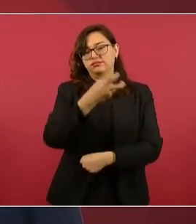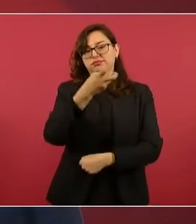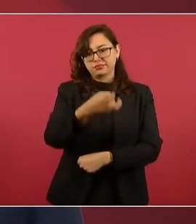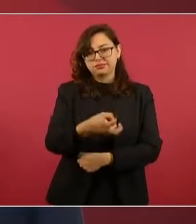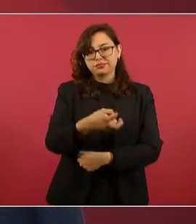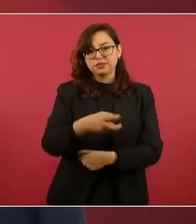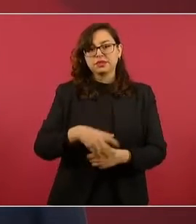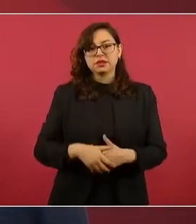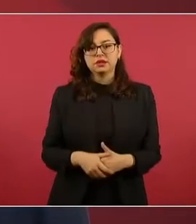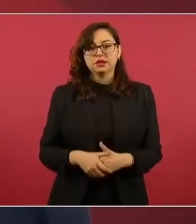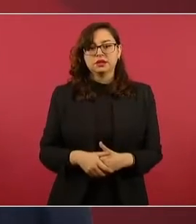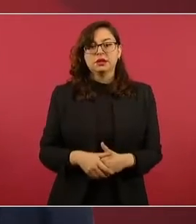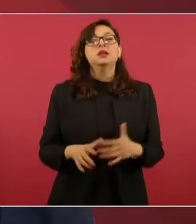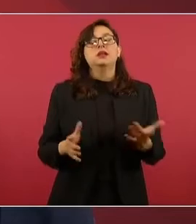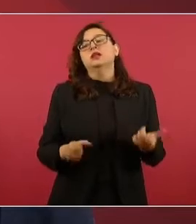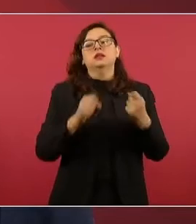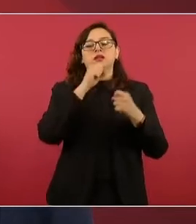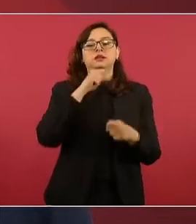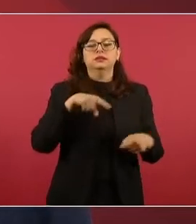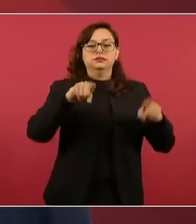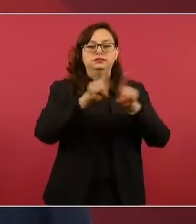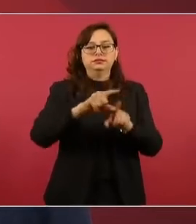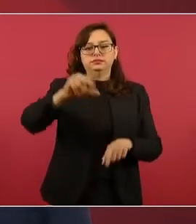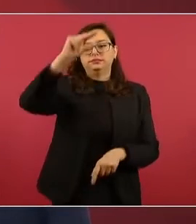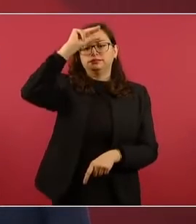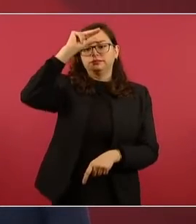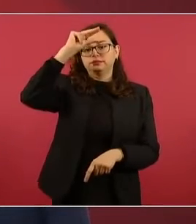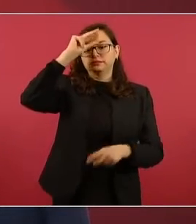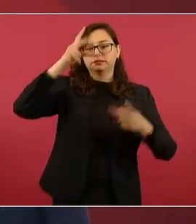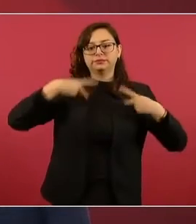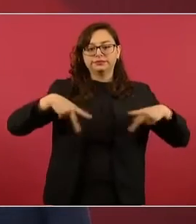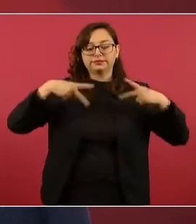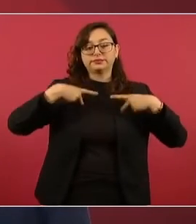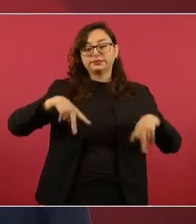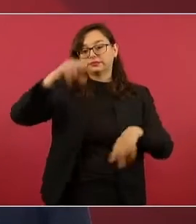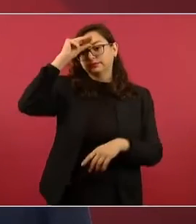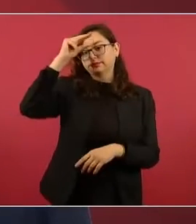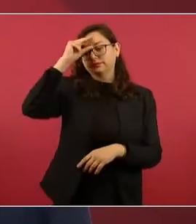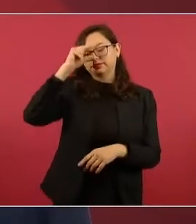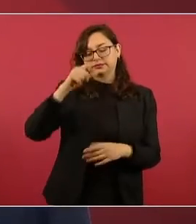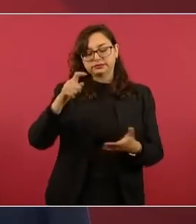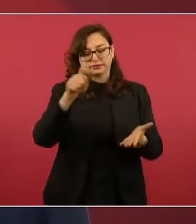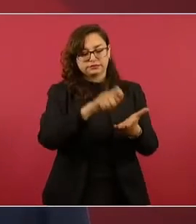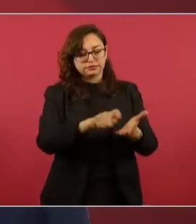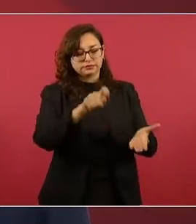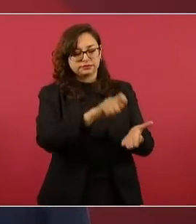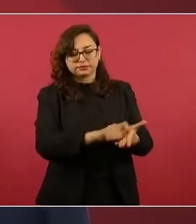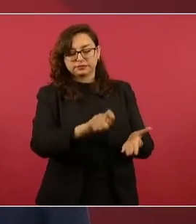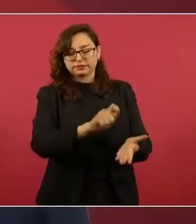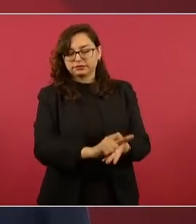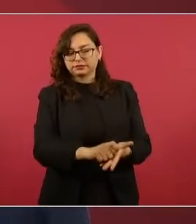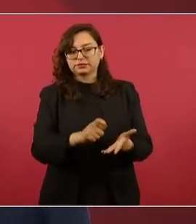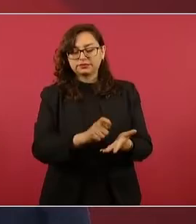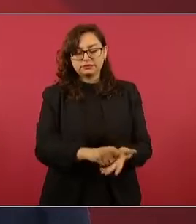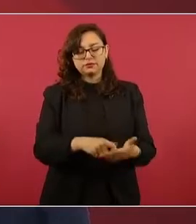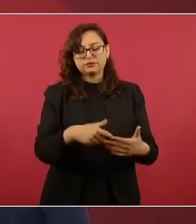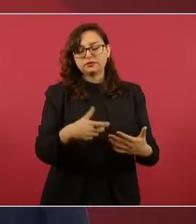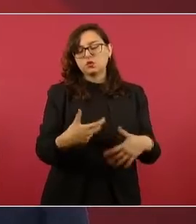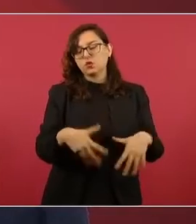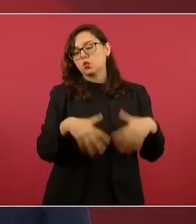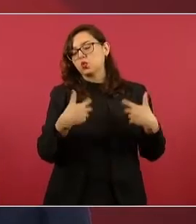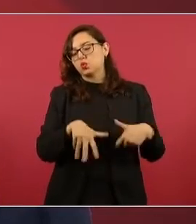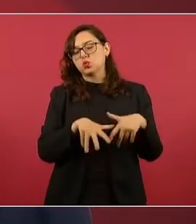O a los intelectuales que estaban